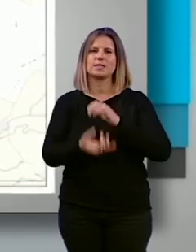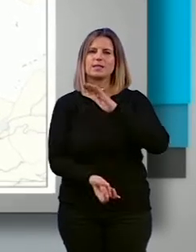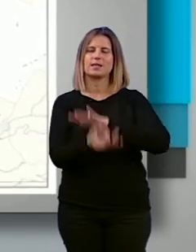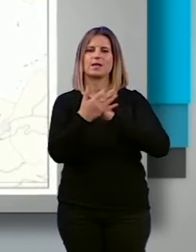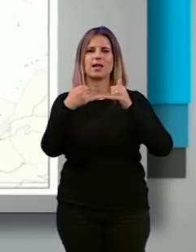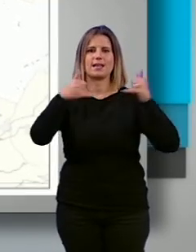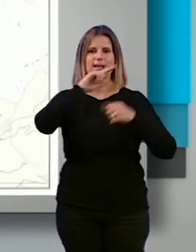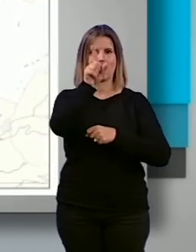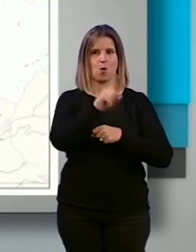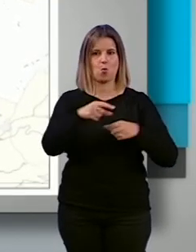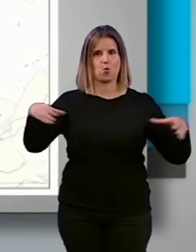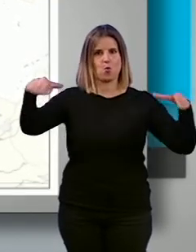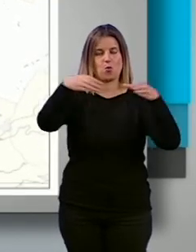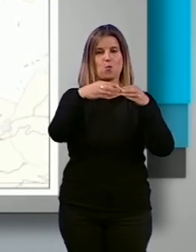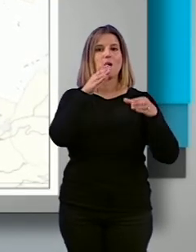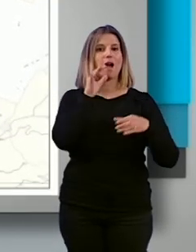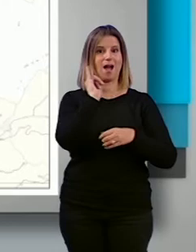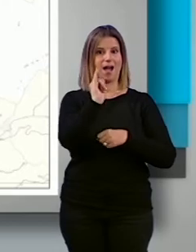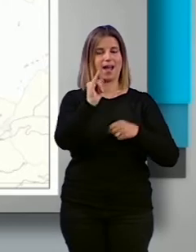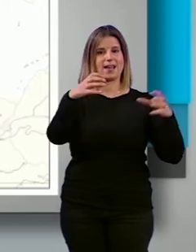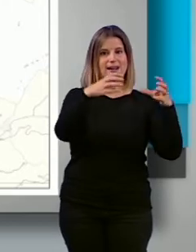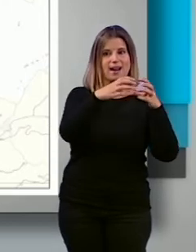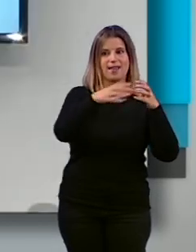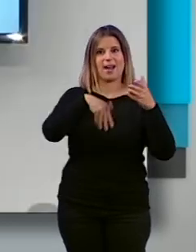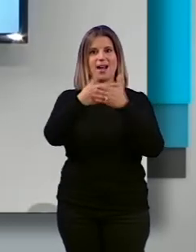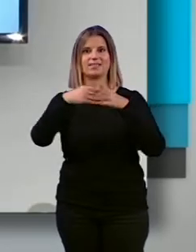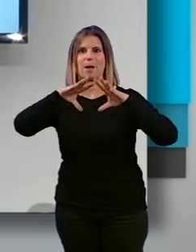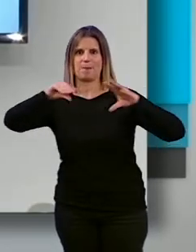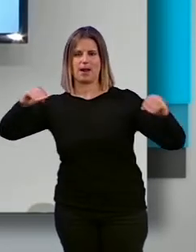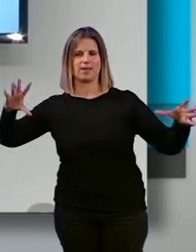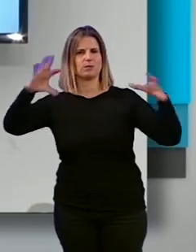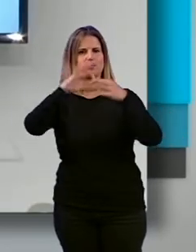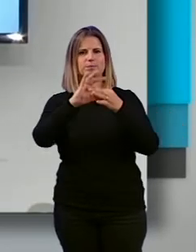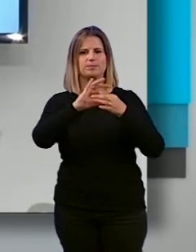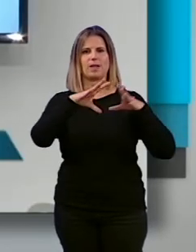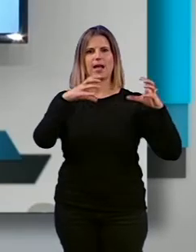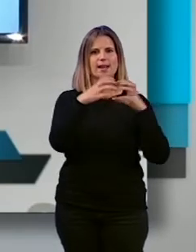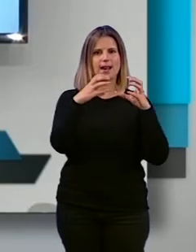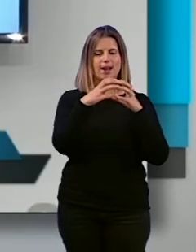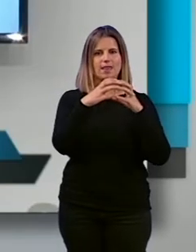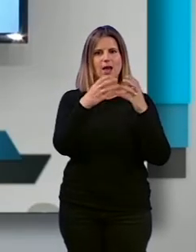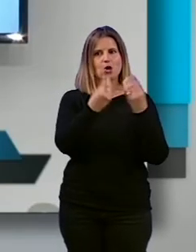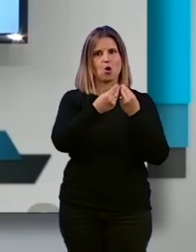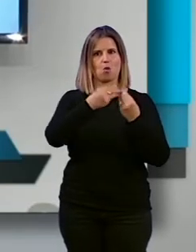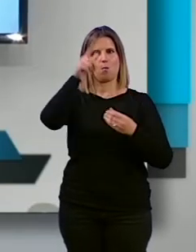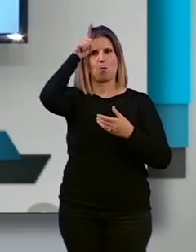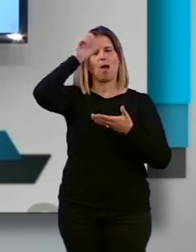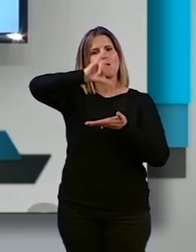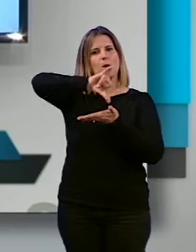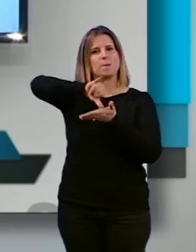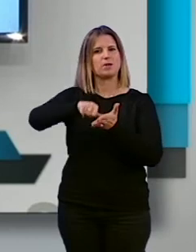la línea 1, agrupando las líneas existentes que conectaría Granada con Maracena. Es una conexión de Granada con su área metropolitana